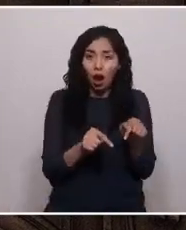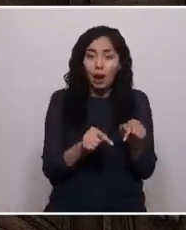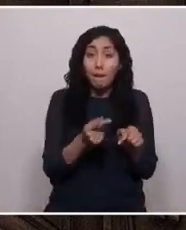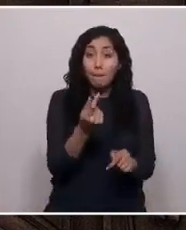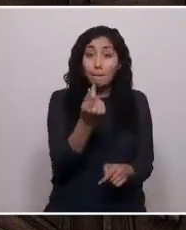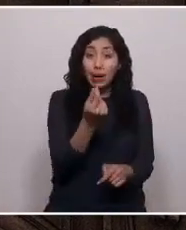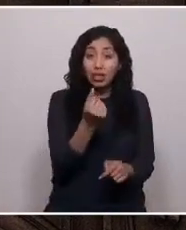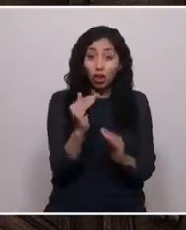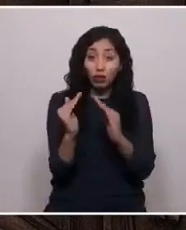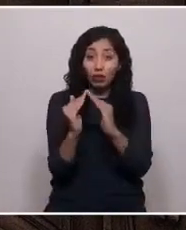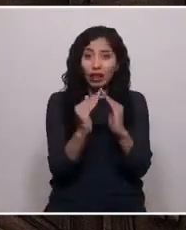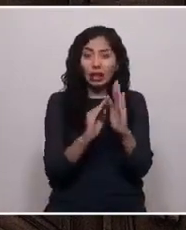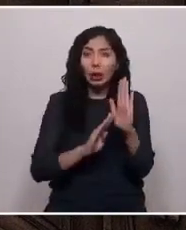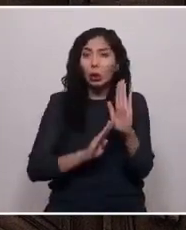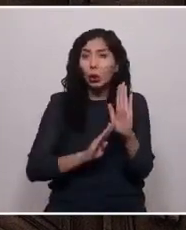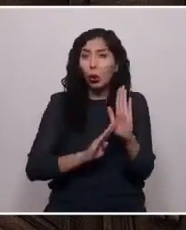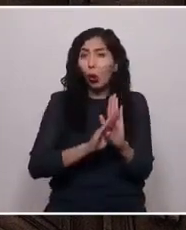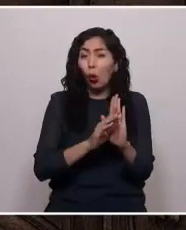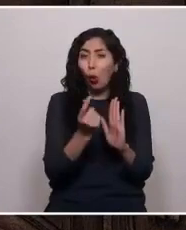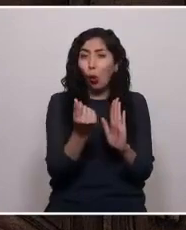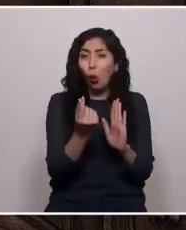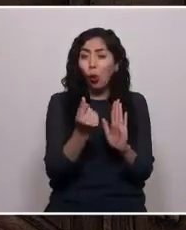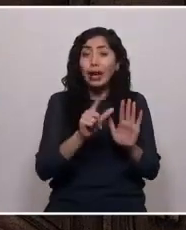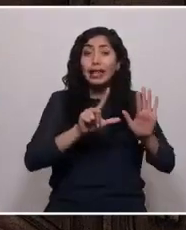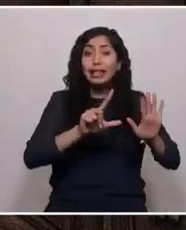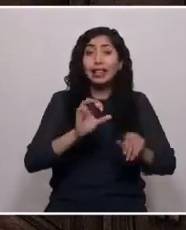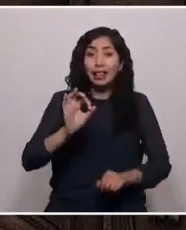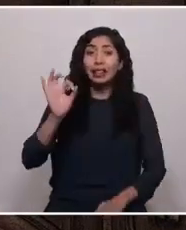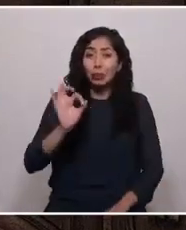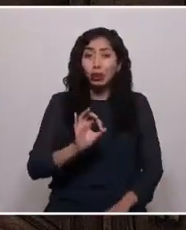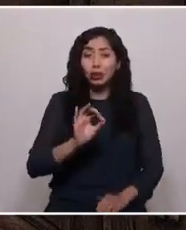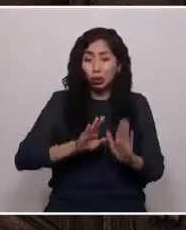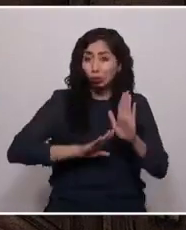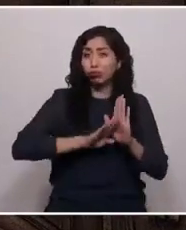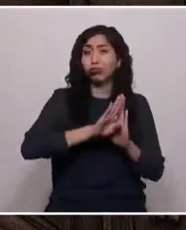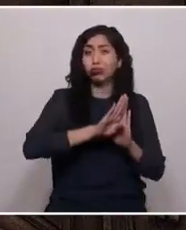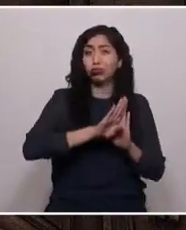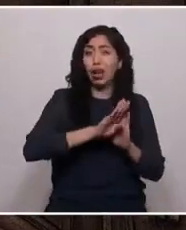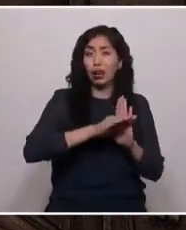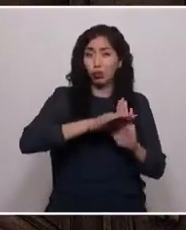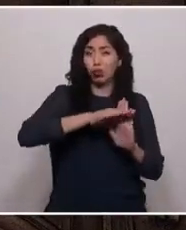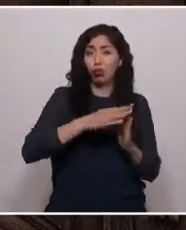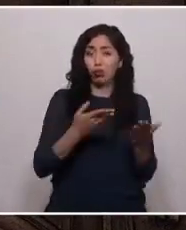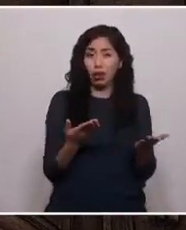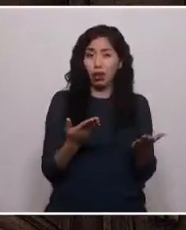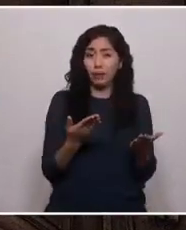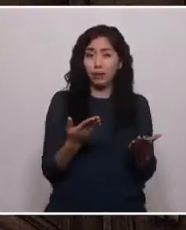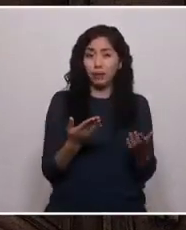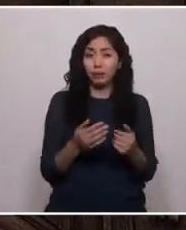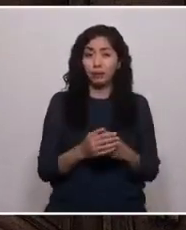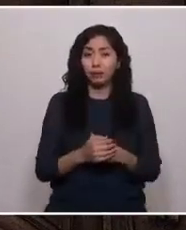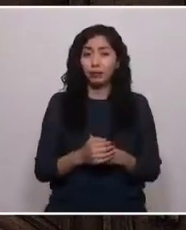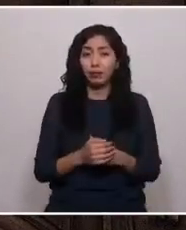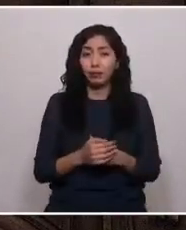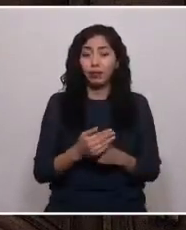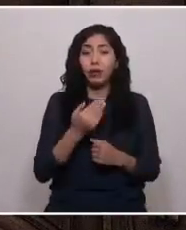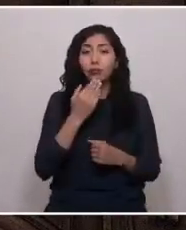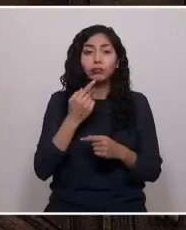vivienda ha aumentado de un 70%, mientras los salarios apenas incrementan el 25%.